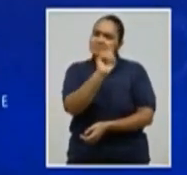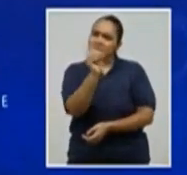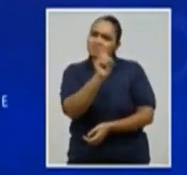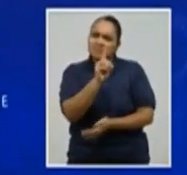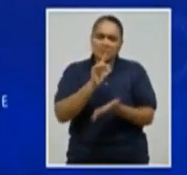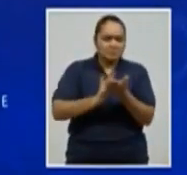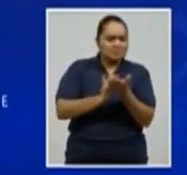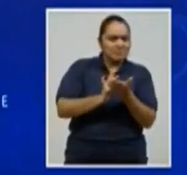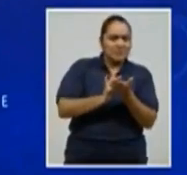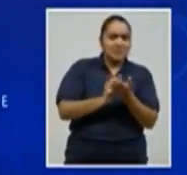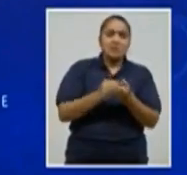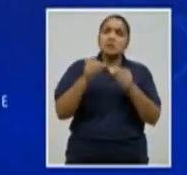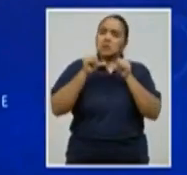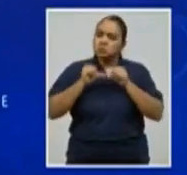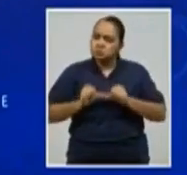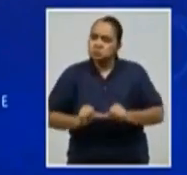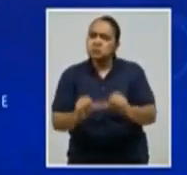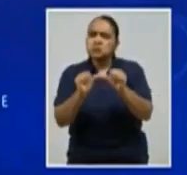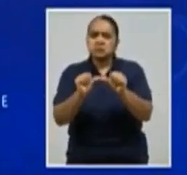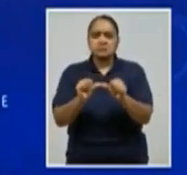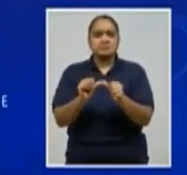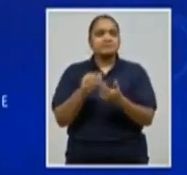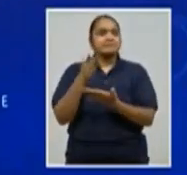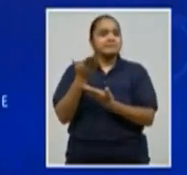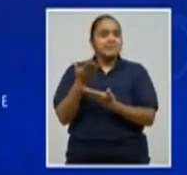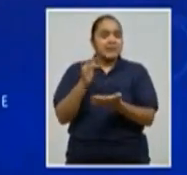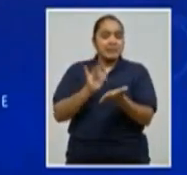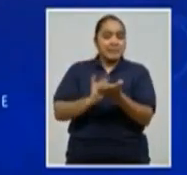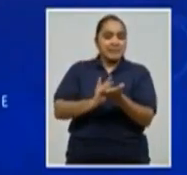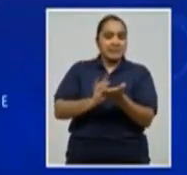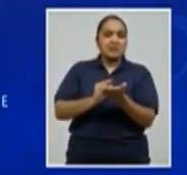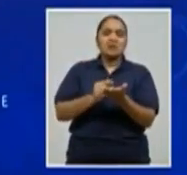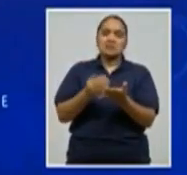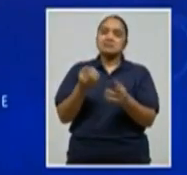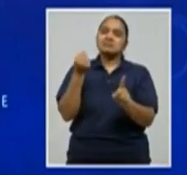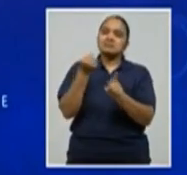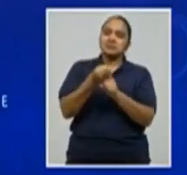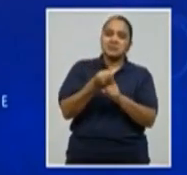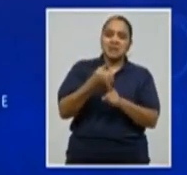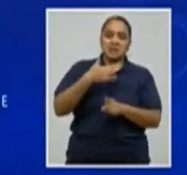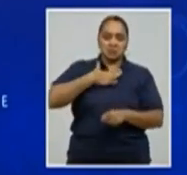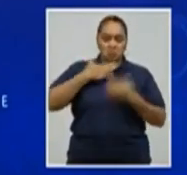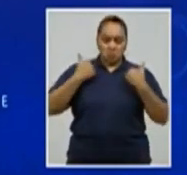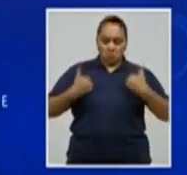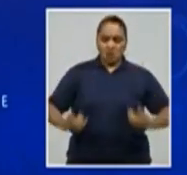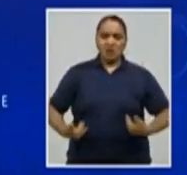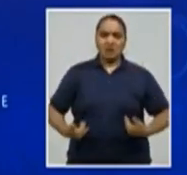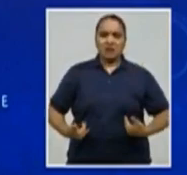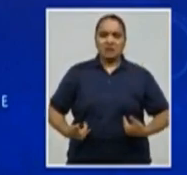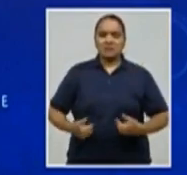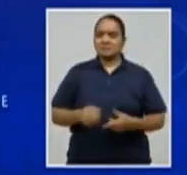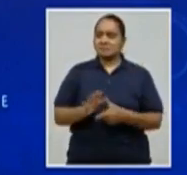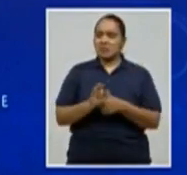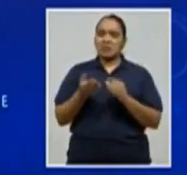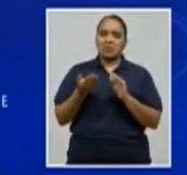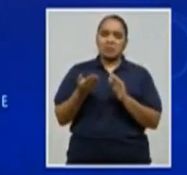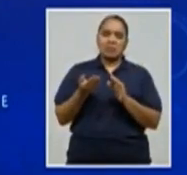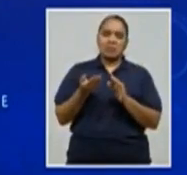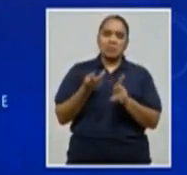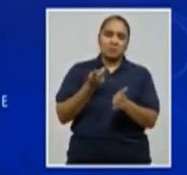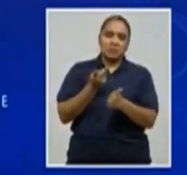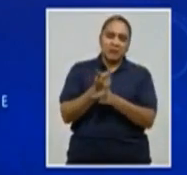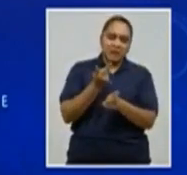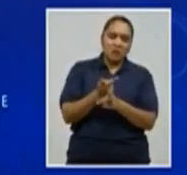medicamento sin la supervisión de un médico, ese medicamento le puede causar un daño y su situación, su condición de salud puede